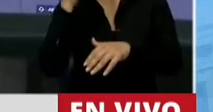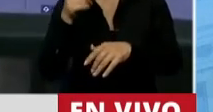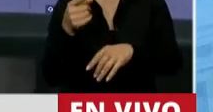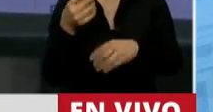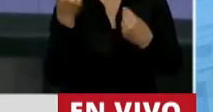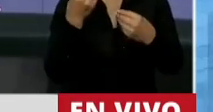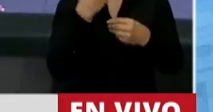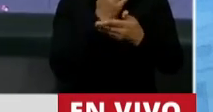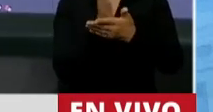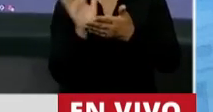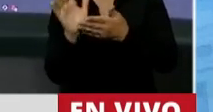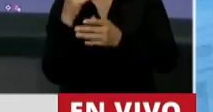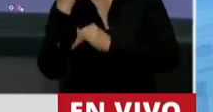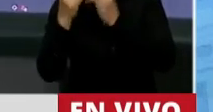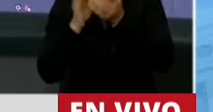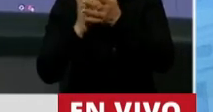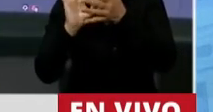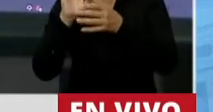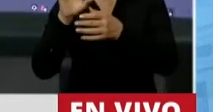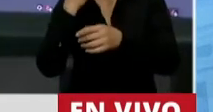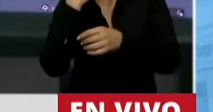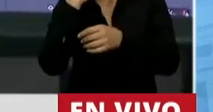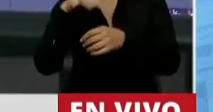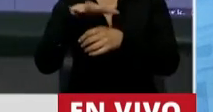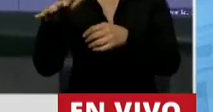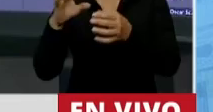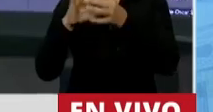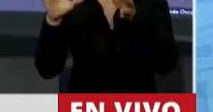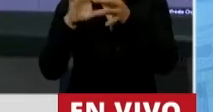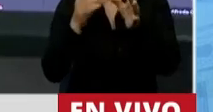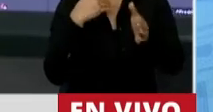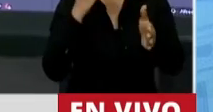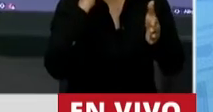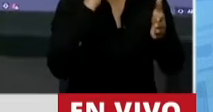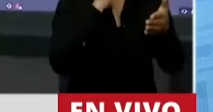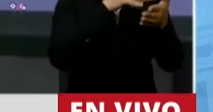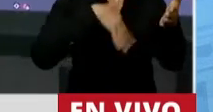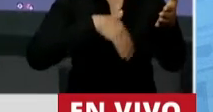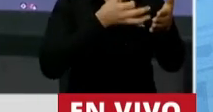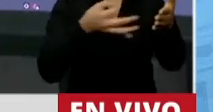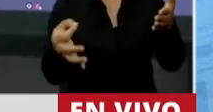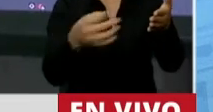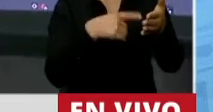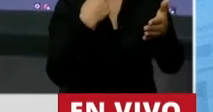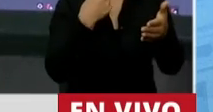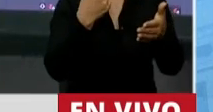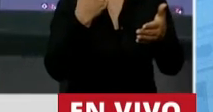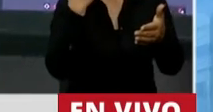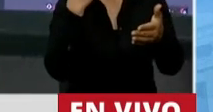el tema de las autonomías municipales. Y lo voy a leer textualmente, según el Ministro, esta